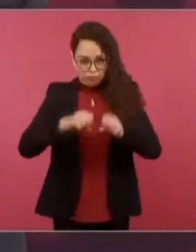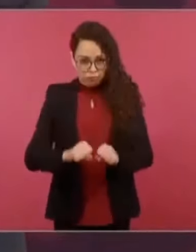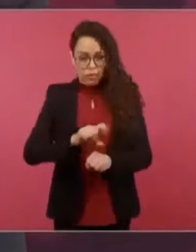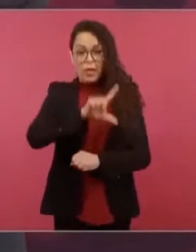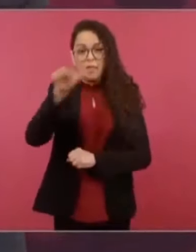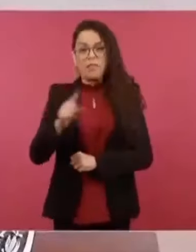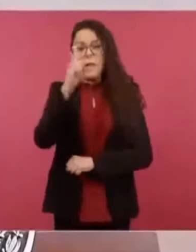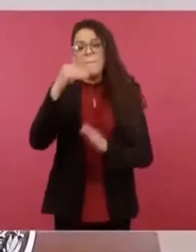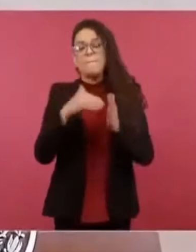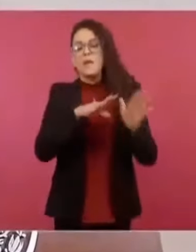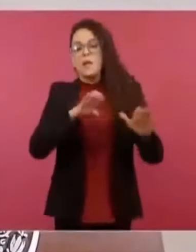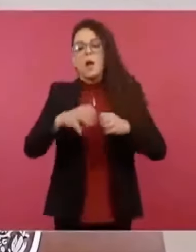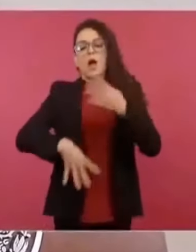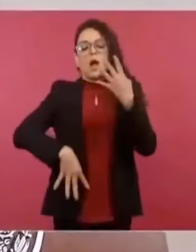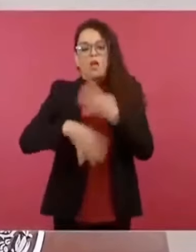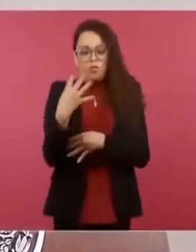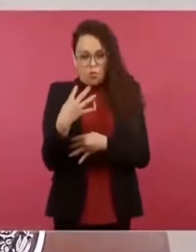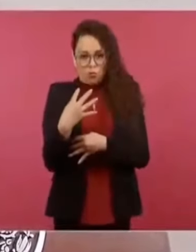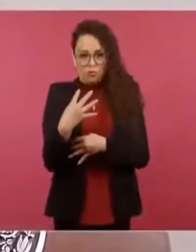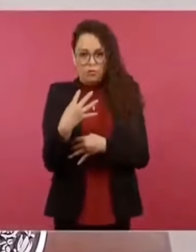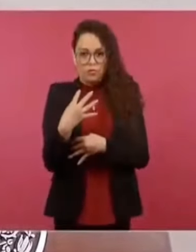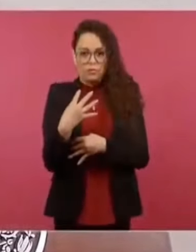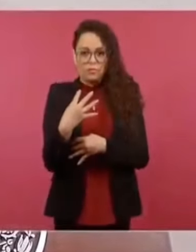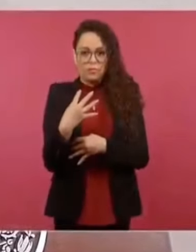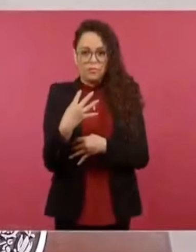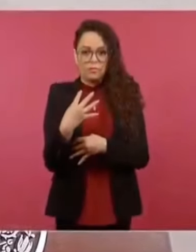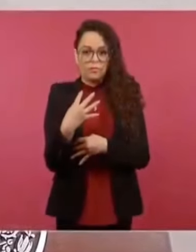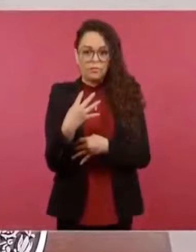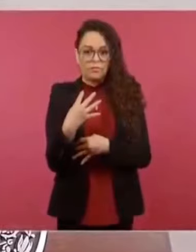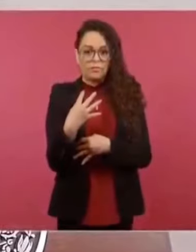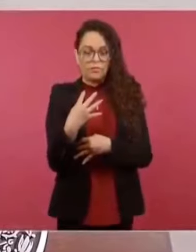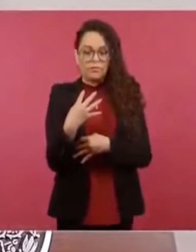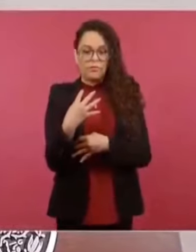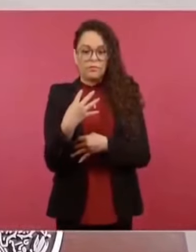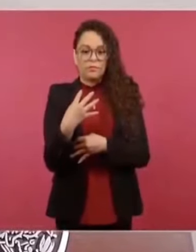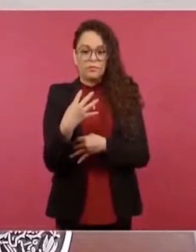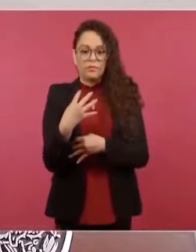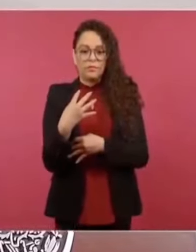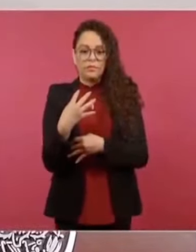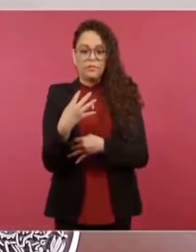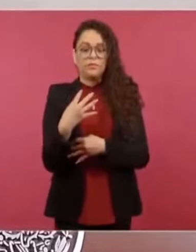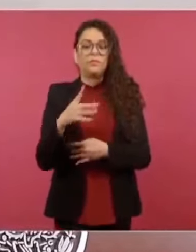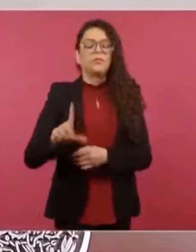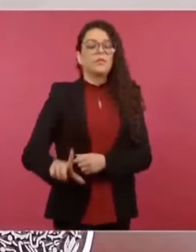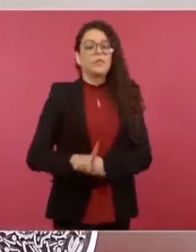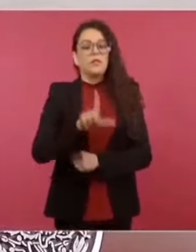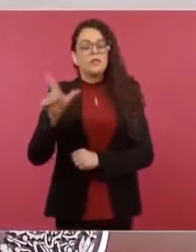luego,